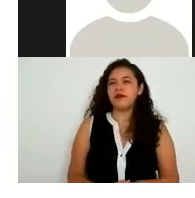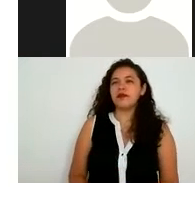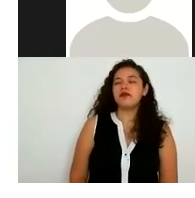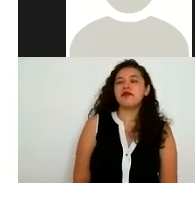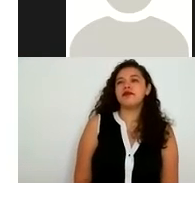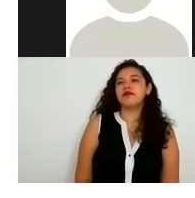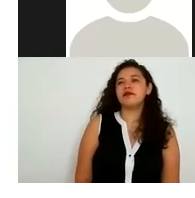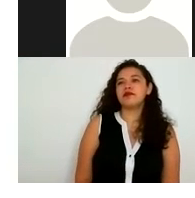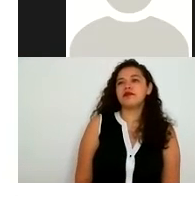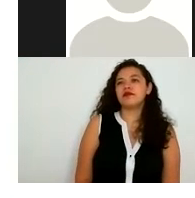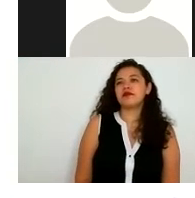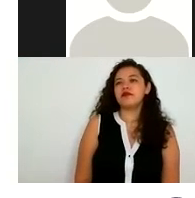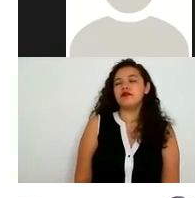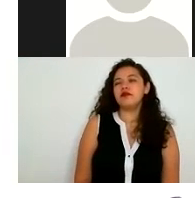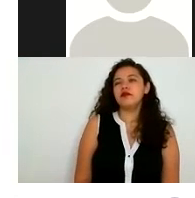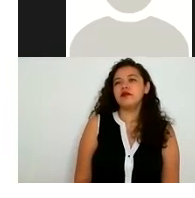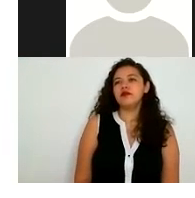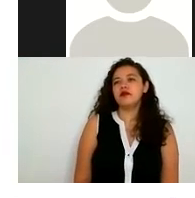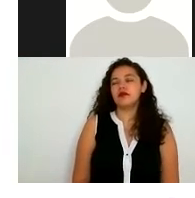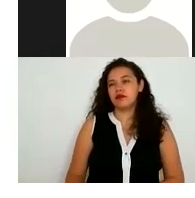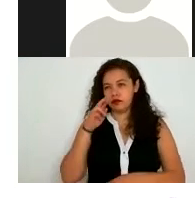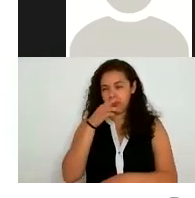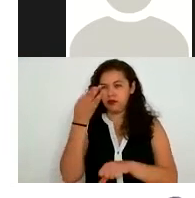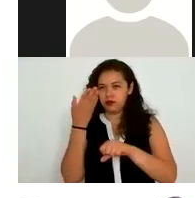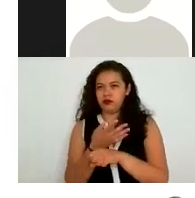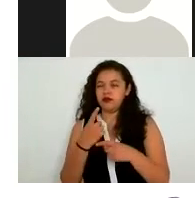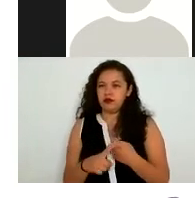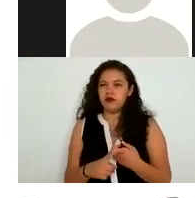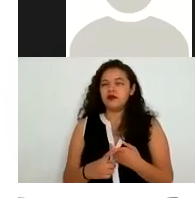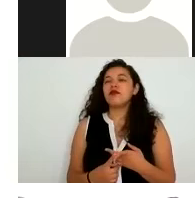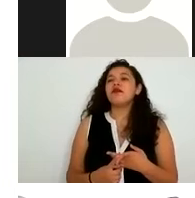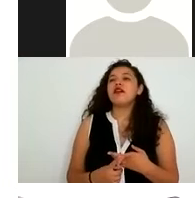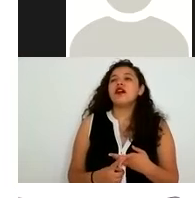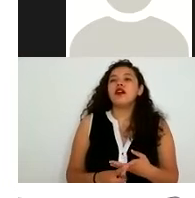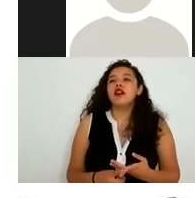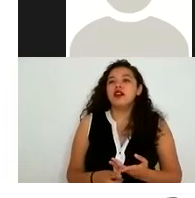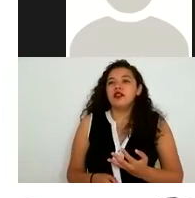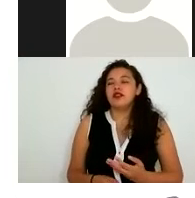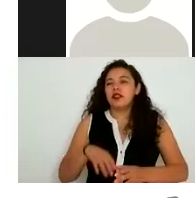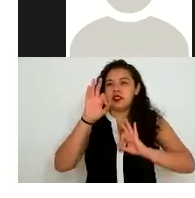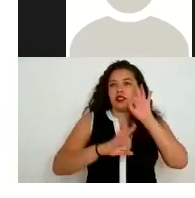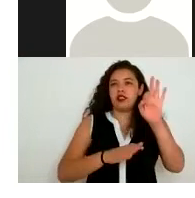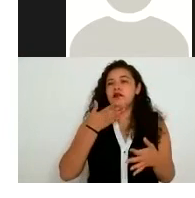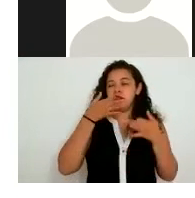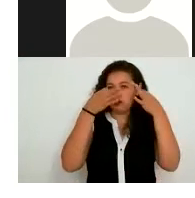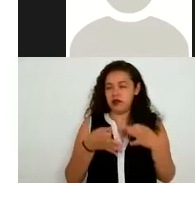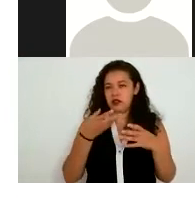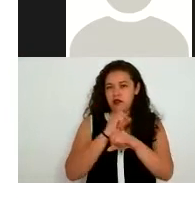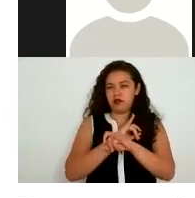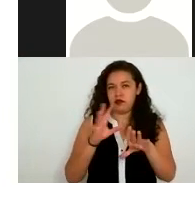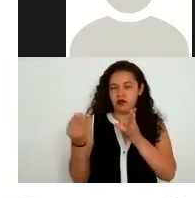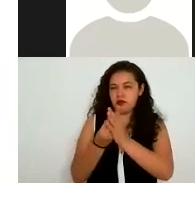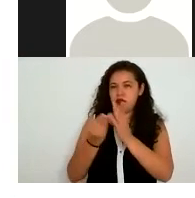por otro lado tenemos el principio de responsabilidad es garantizar el debido tratamiento de los datos personales su custodia y